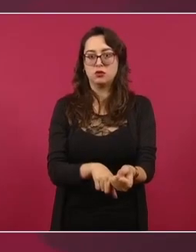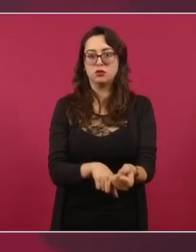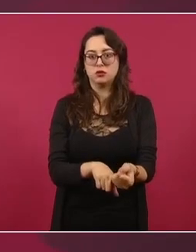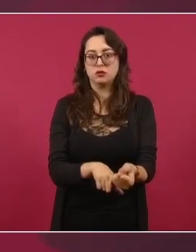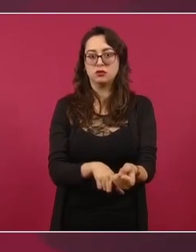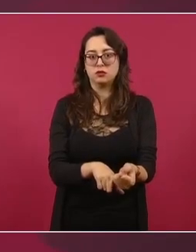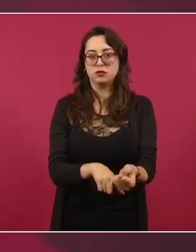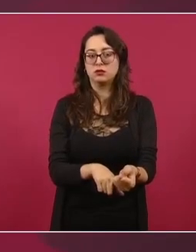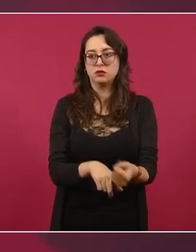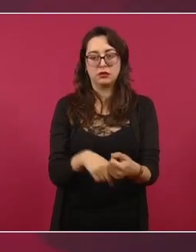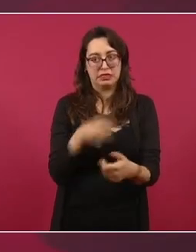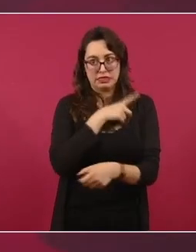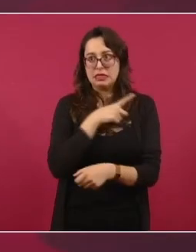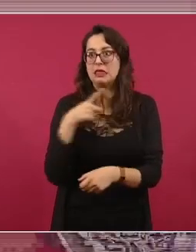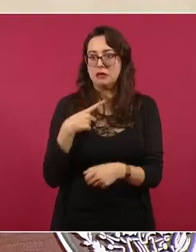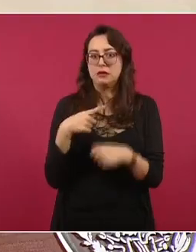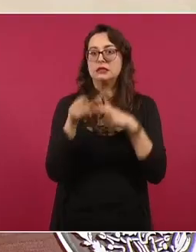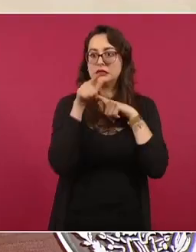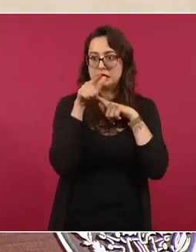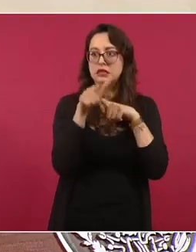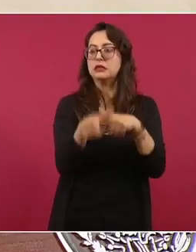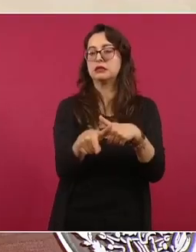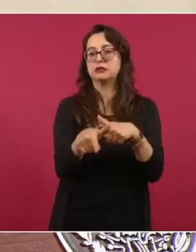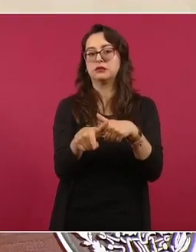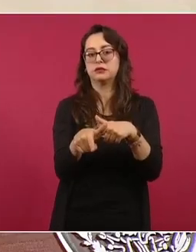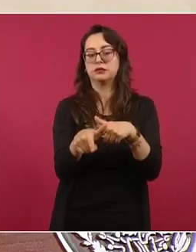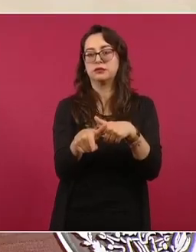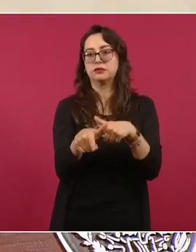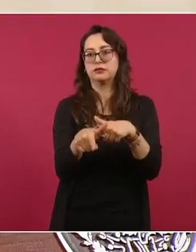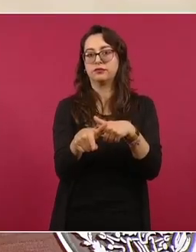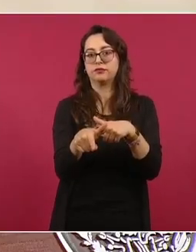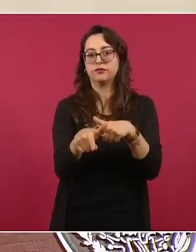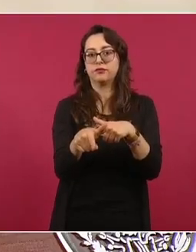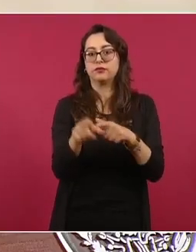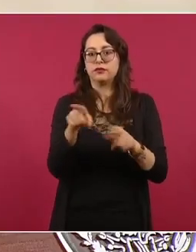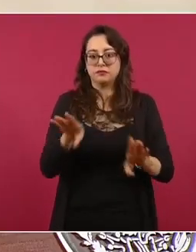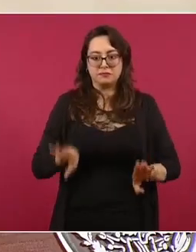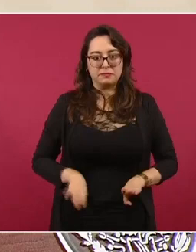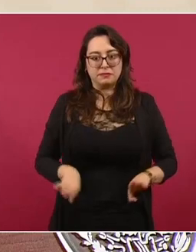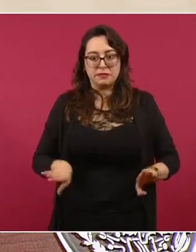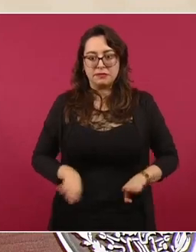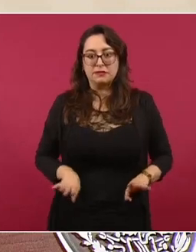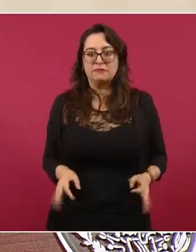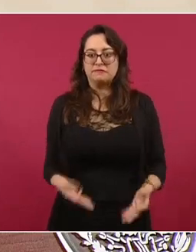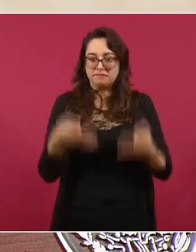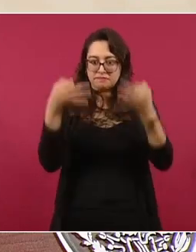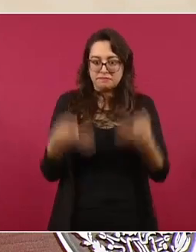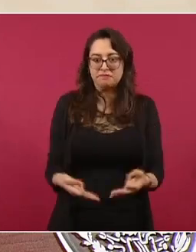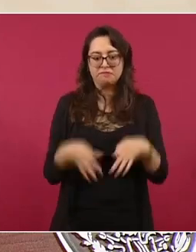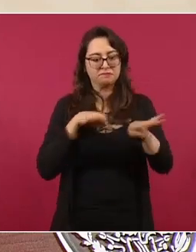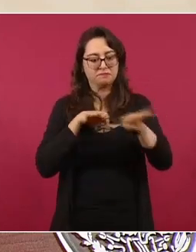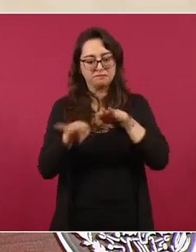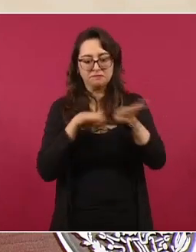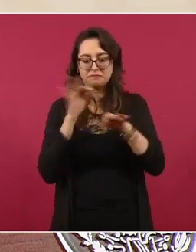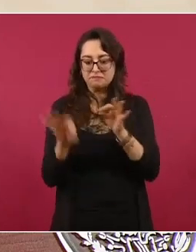su buen desempeño